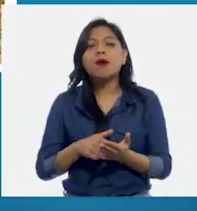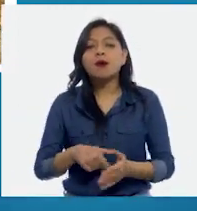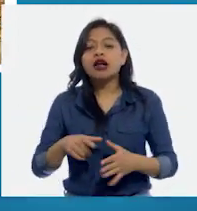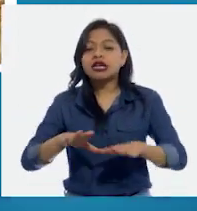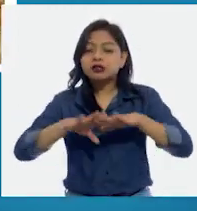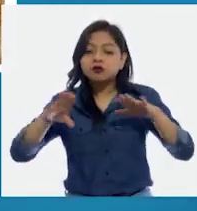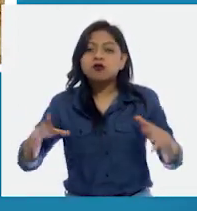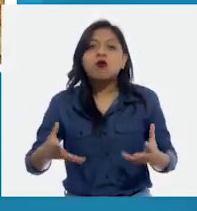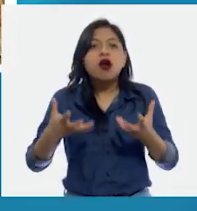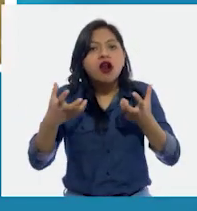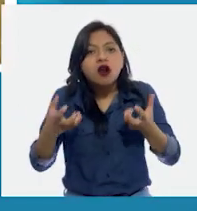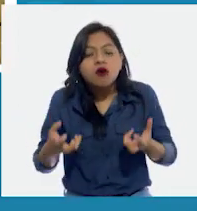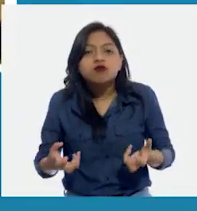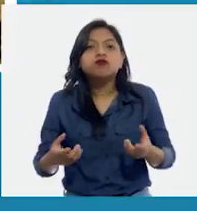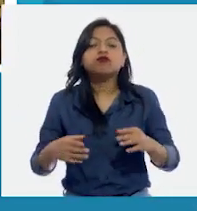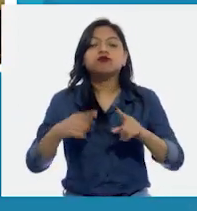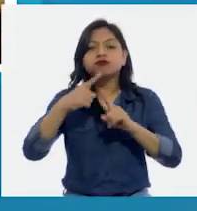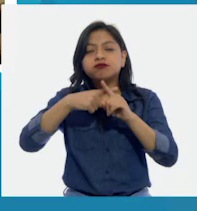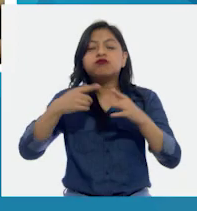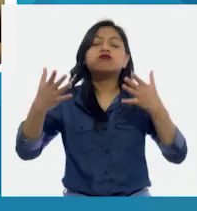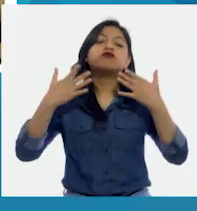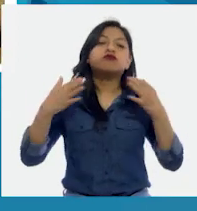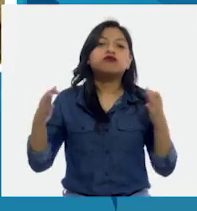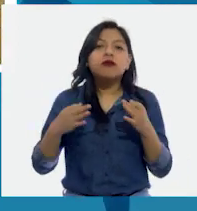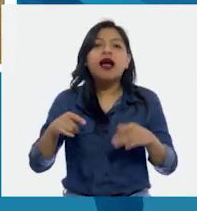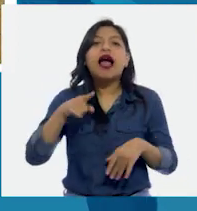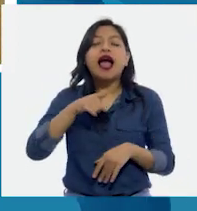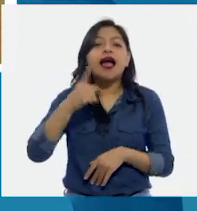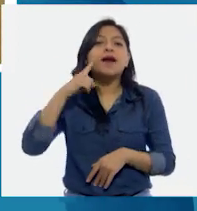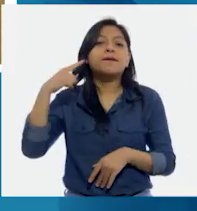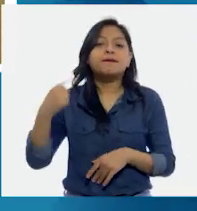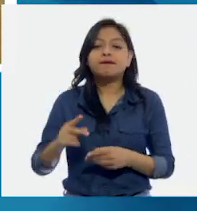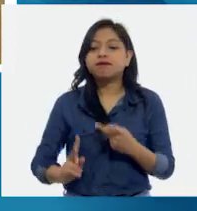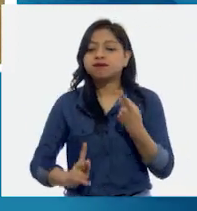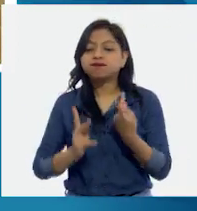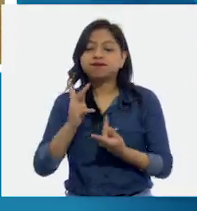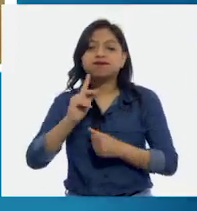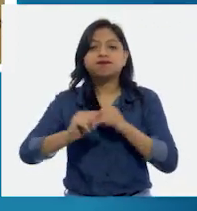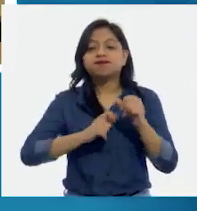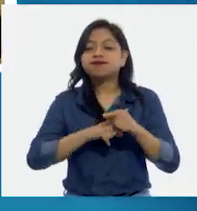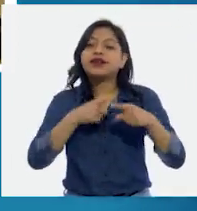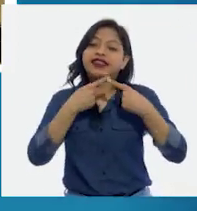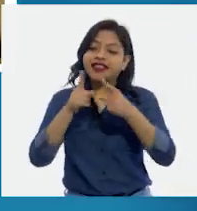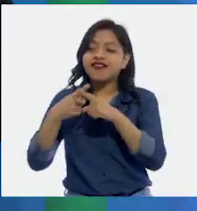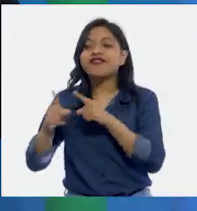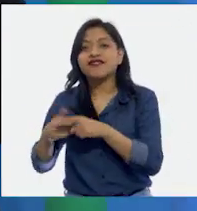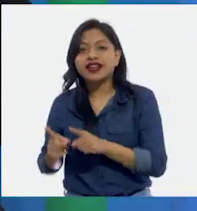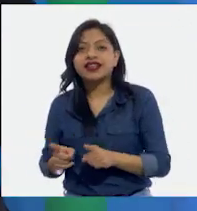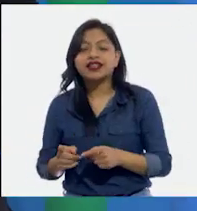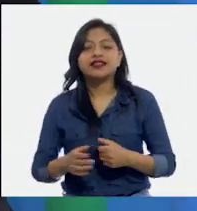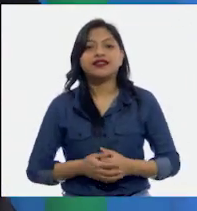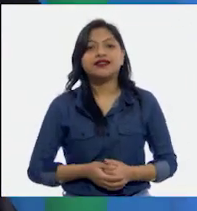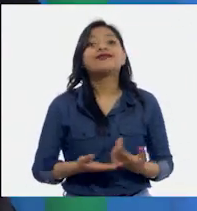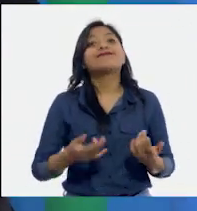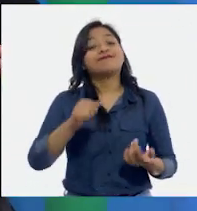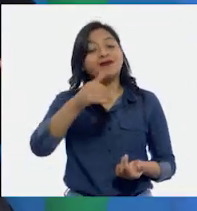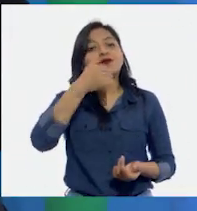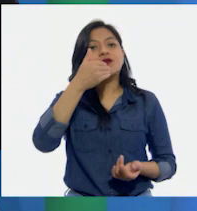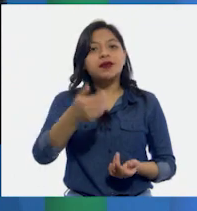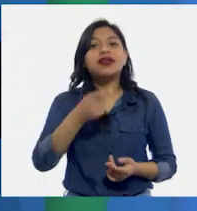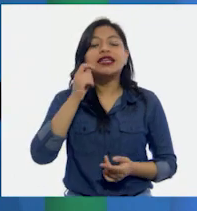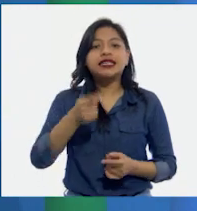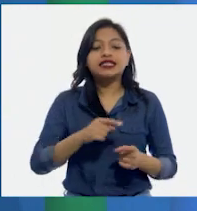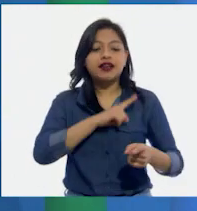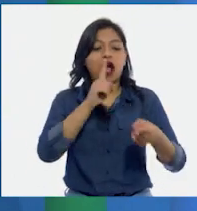humedad y clima determinan el tipo de plantas y animales que en ellos habitan. Muy bien, los factores